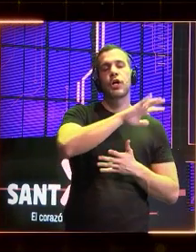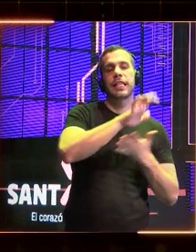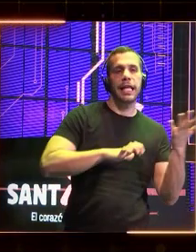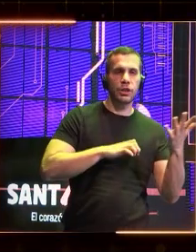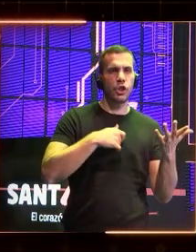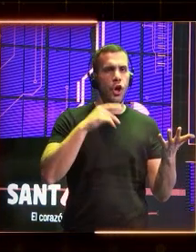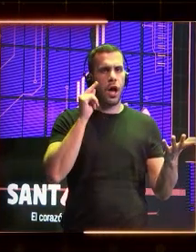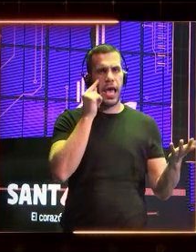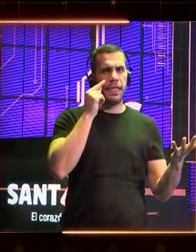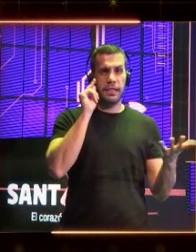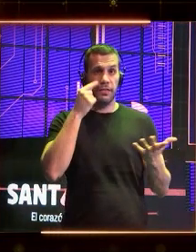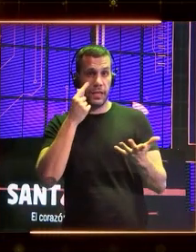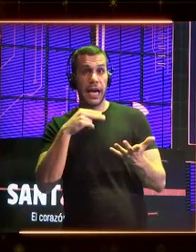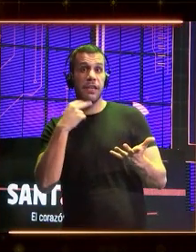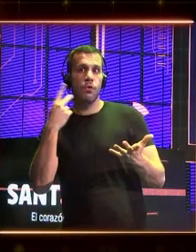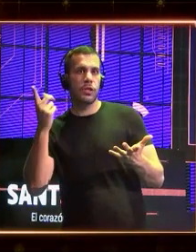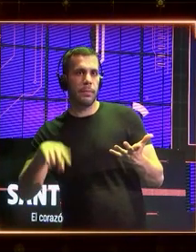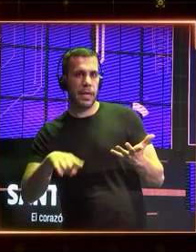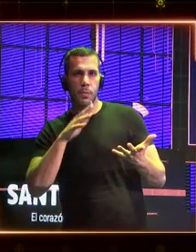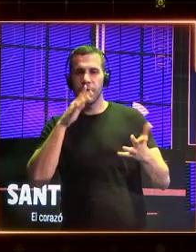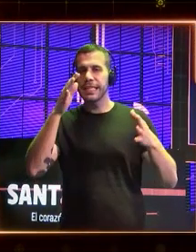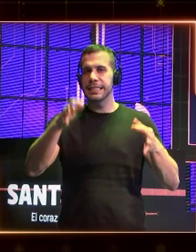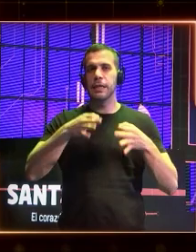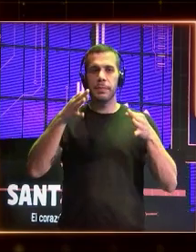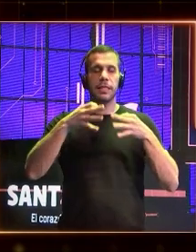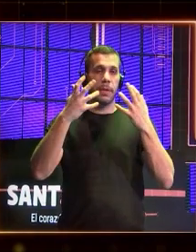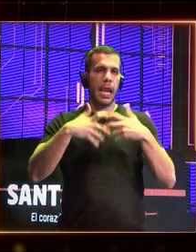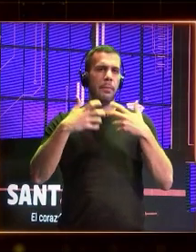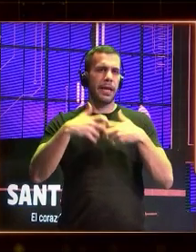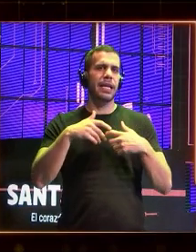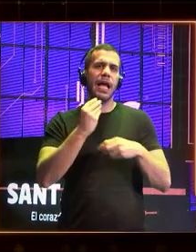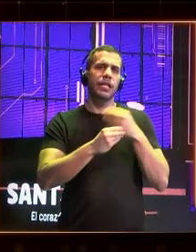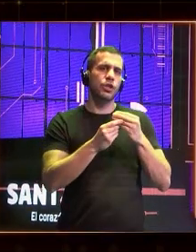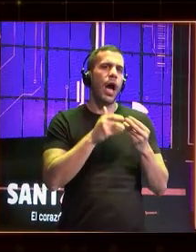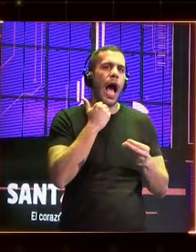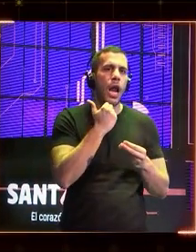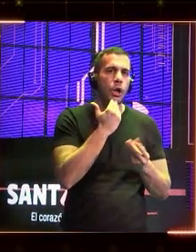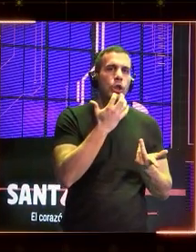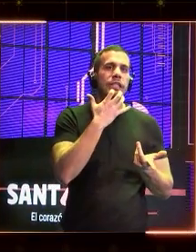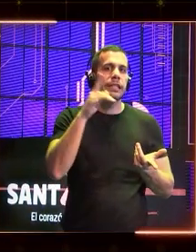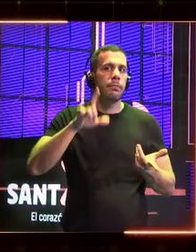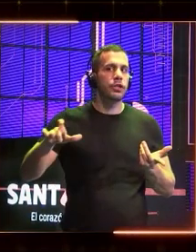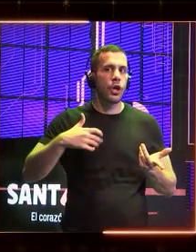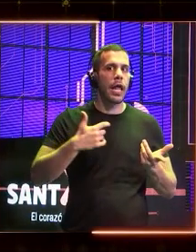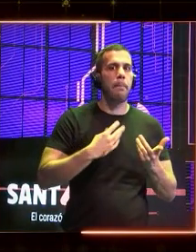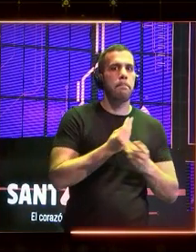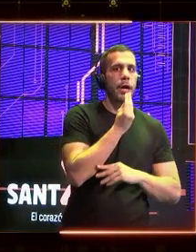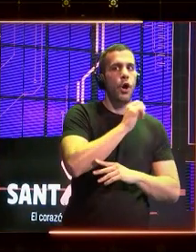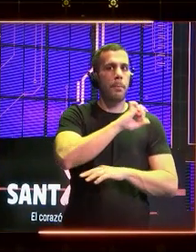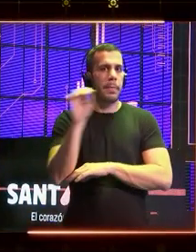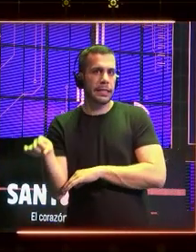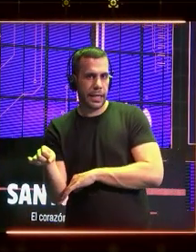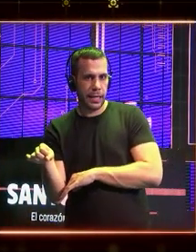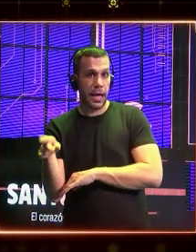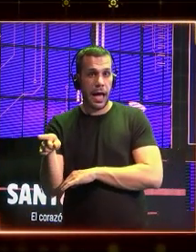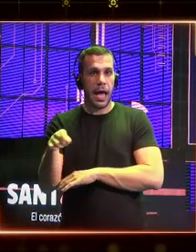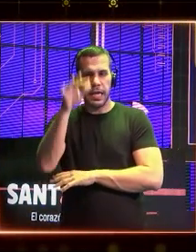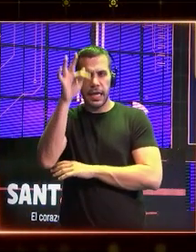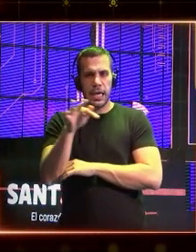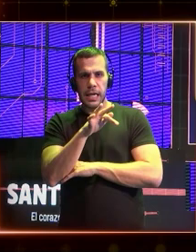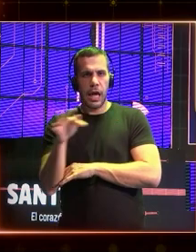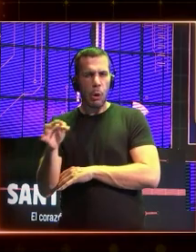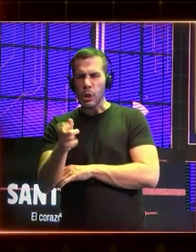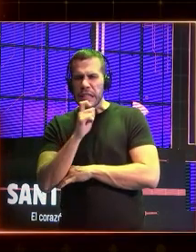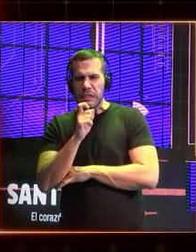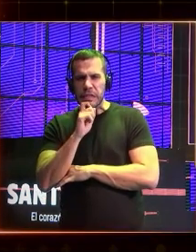si os acordáis, siempre las máquinas han hecho algo muchísimo mejor que las personas, que era hacer cálculos muy complejos en muy poco tiempo. Pero